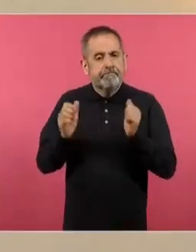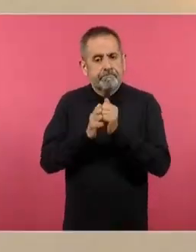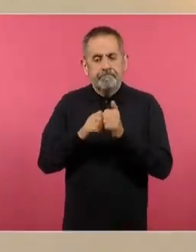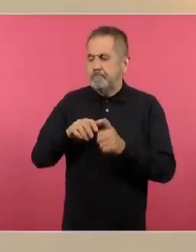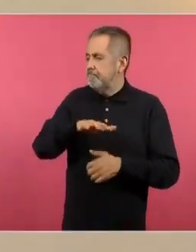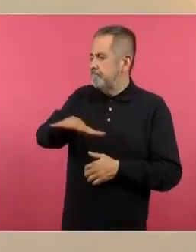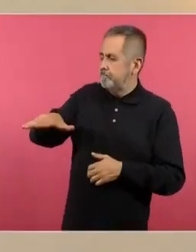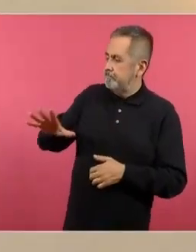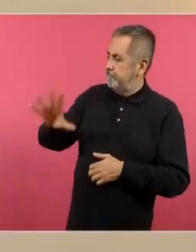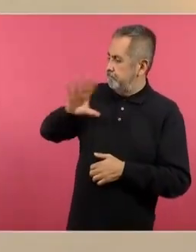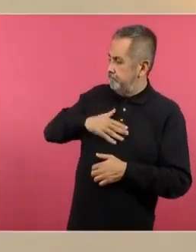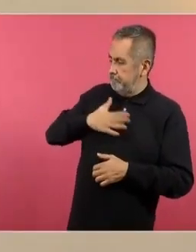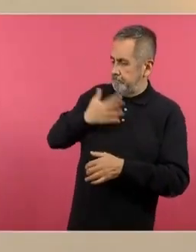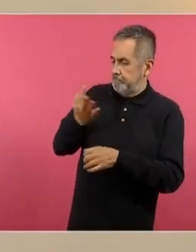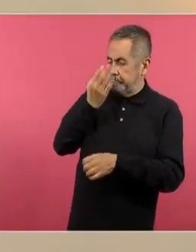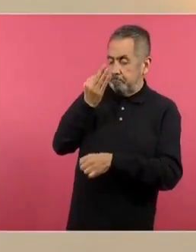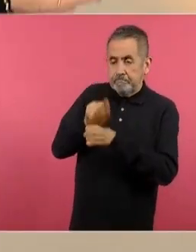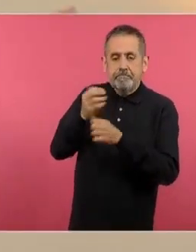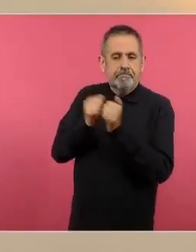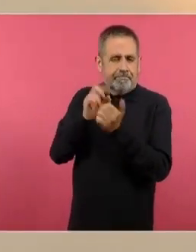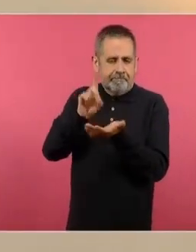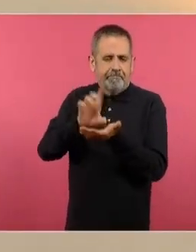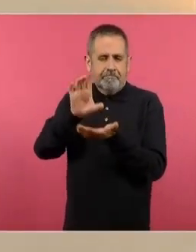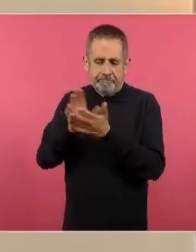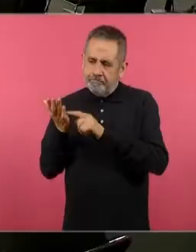nombre de todos mis estudiantes con discapacidad.